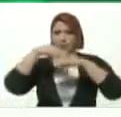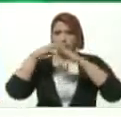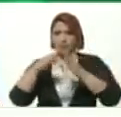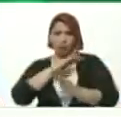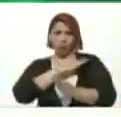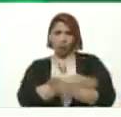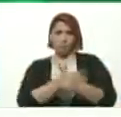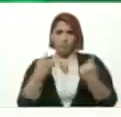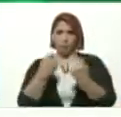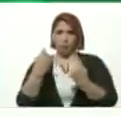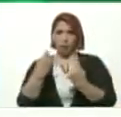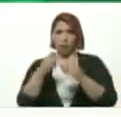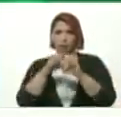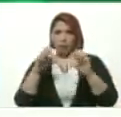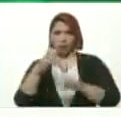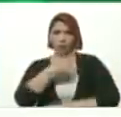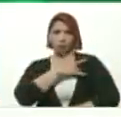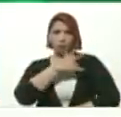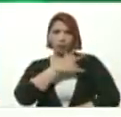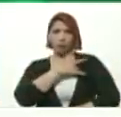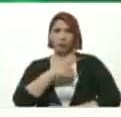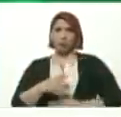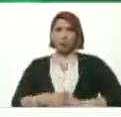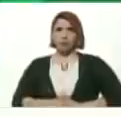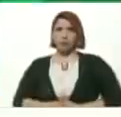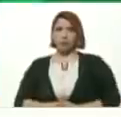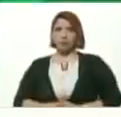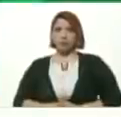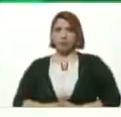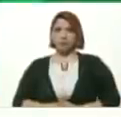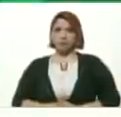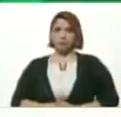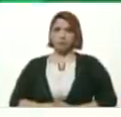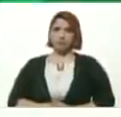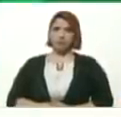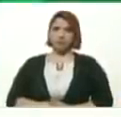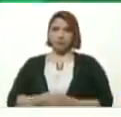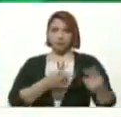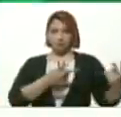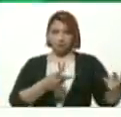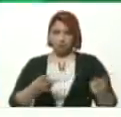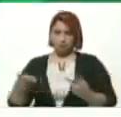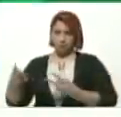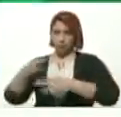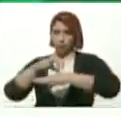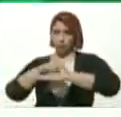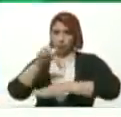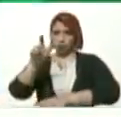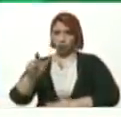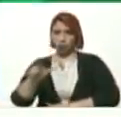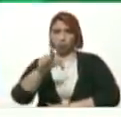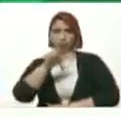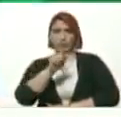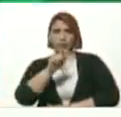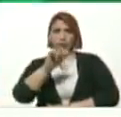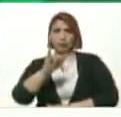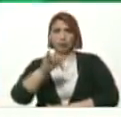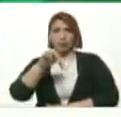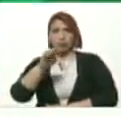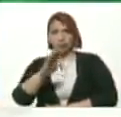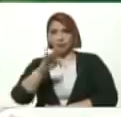Del poder popular Para la educación Universitaria Bienvenida Doctora Tibisay Lucena